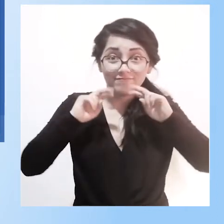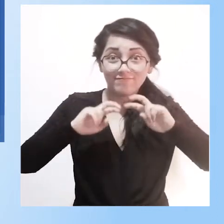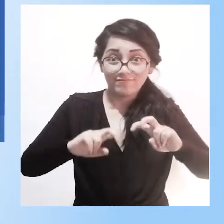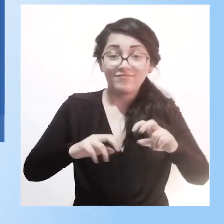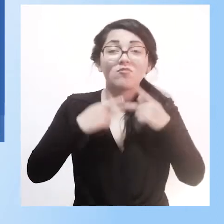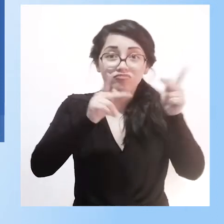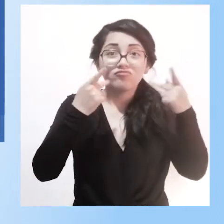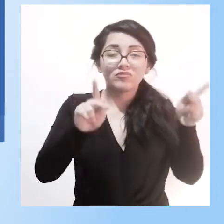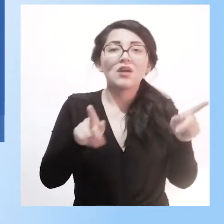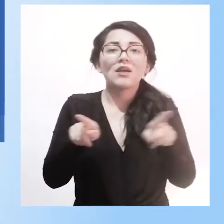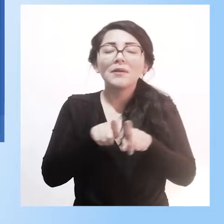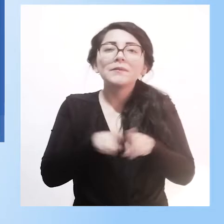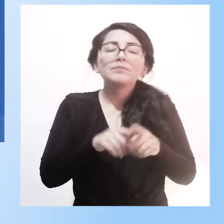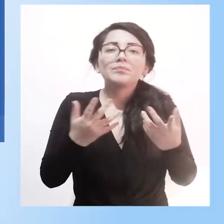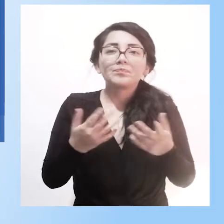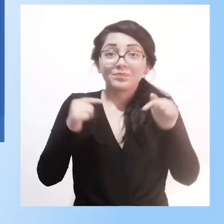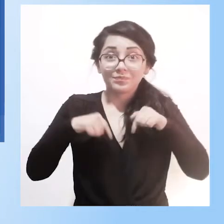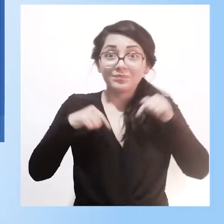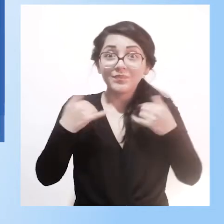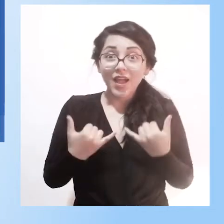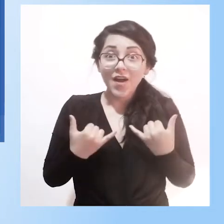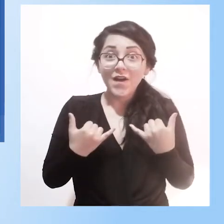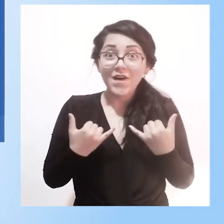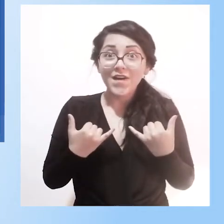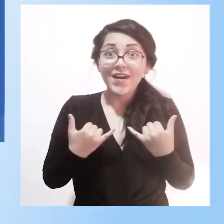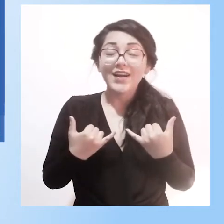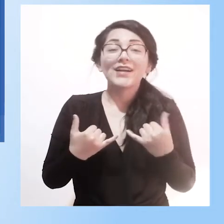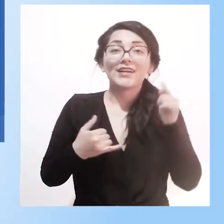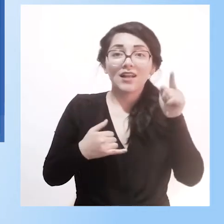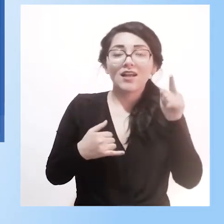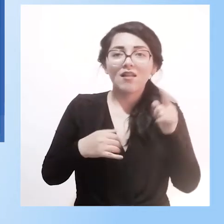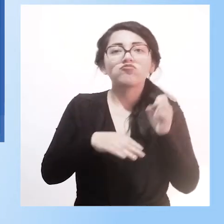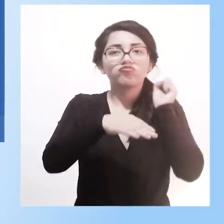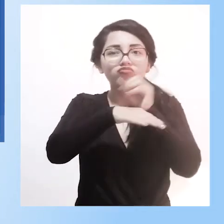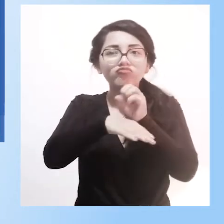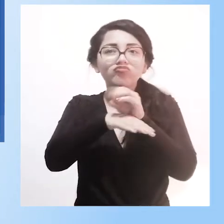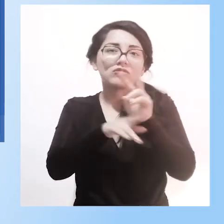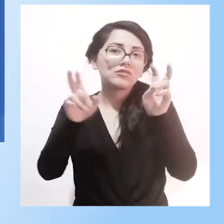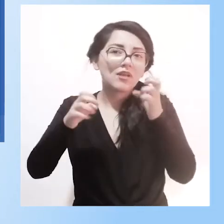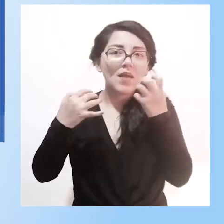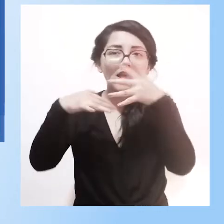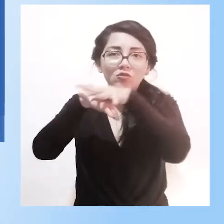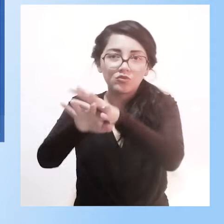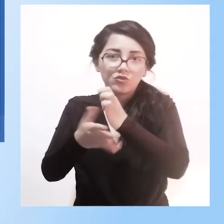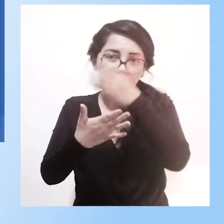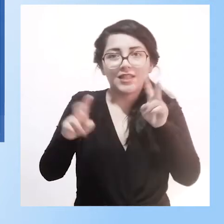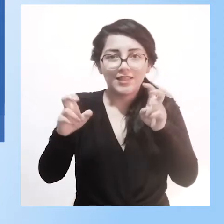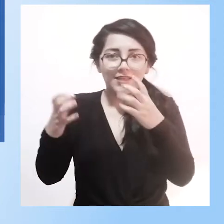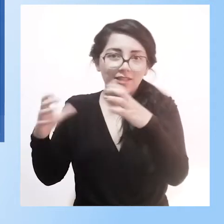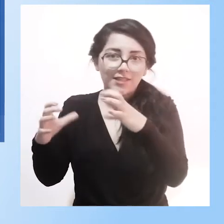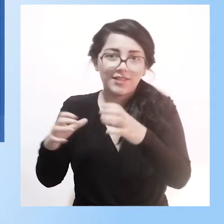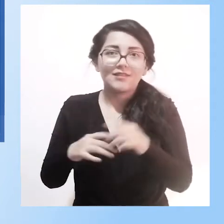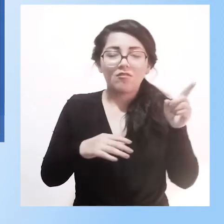diferentes cargos. Actualmente pone actividades de seguimiento y asesoría en inclusión educativa y educación hospitalaria.